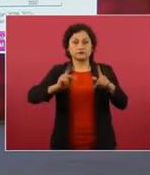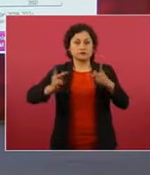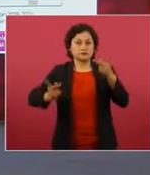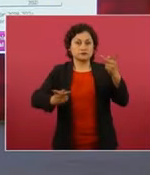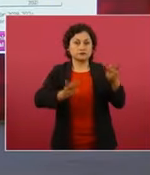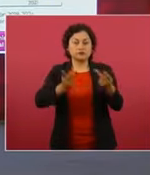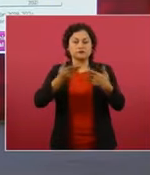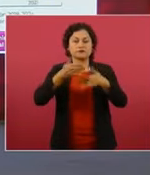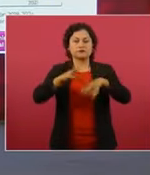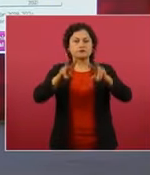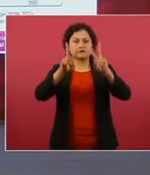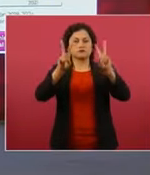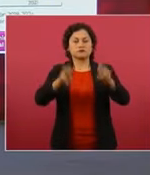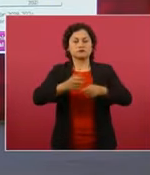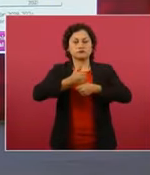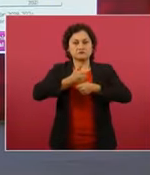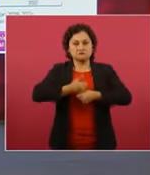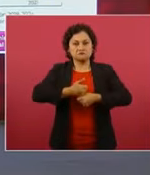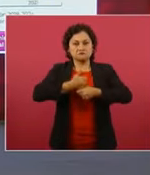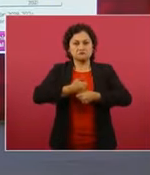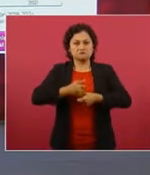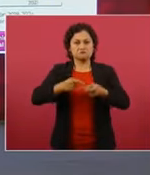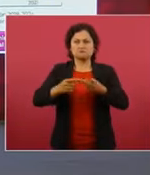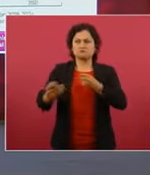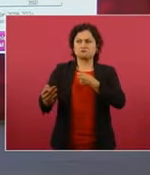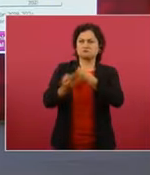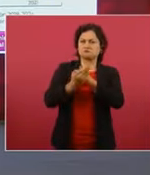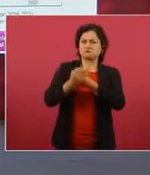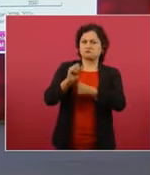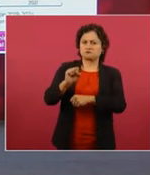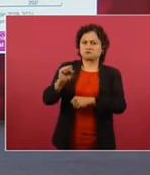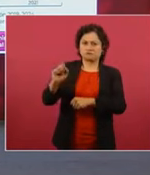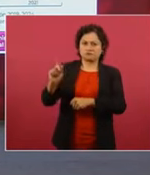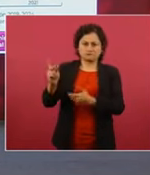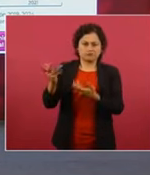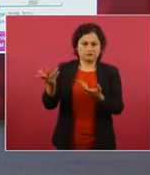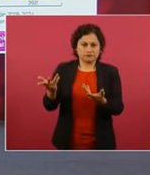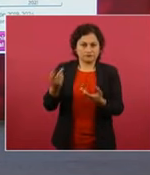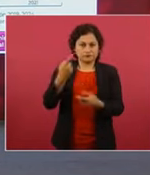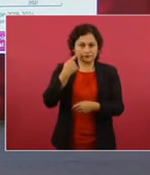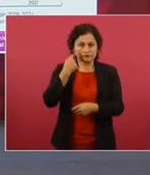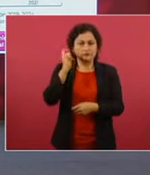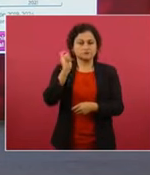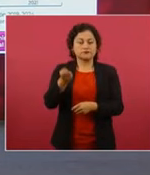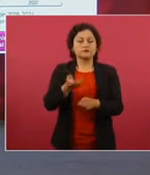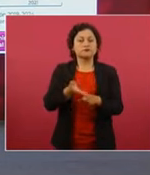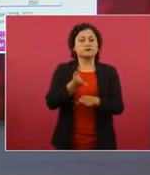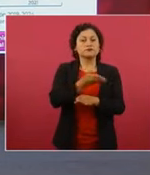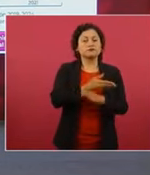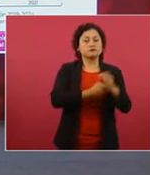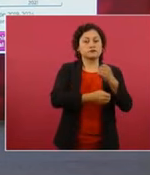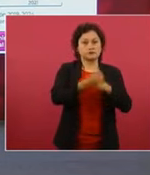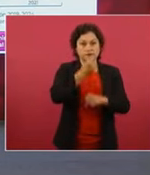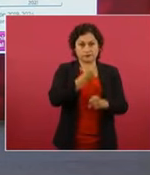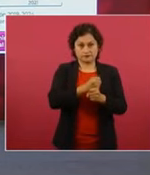percepción sobre seguridad pública del ENVIPE. Y aquí vemos cómo en años anteriores